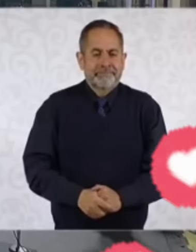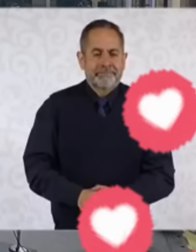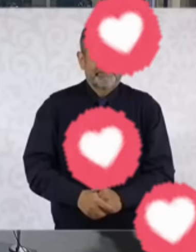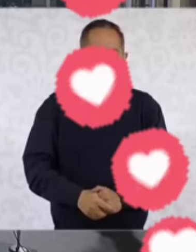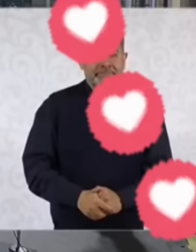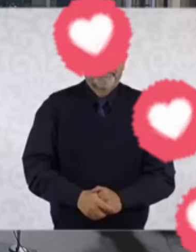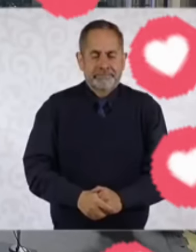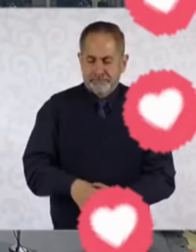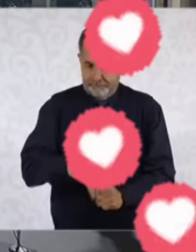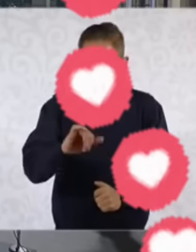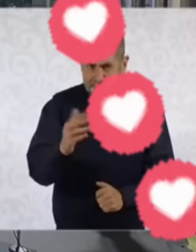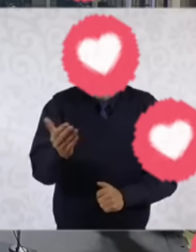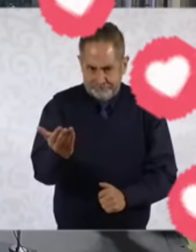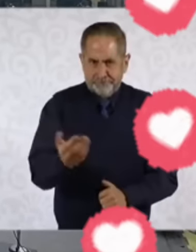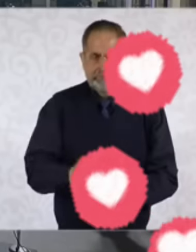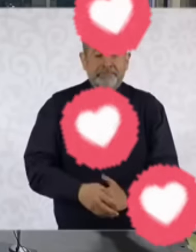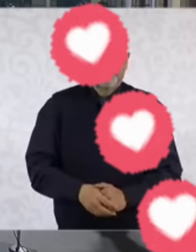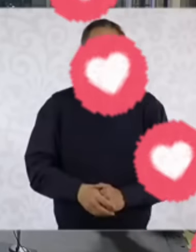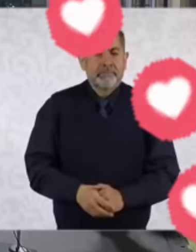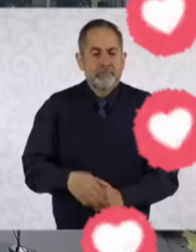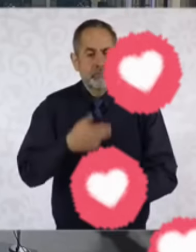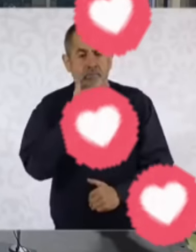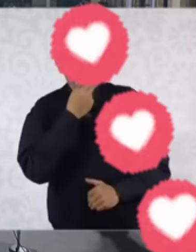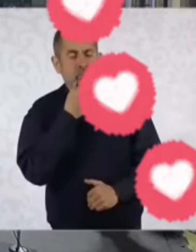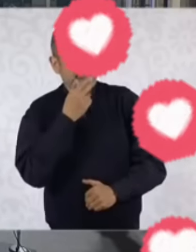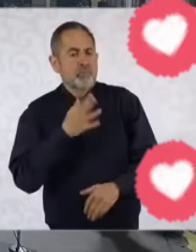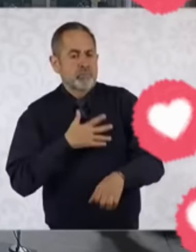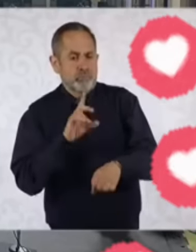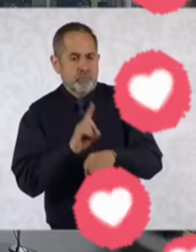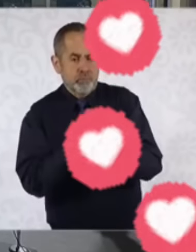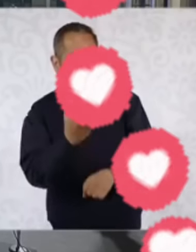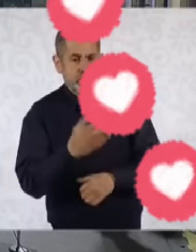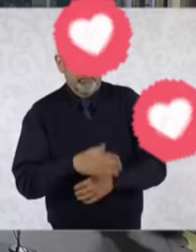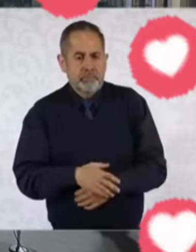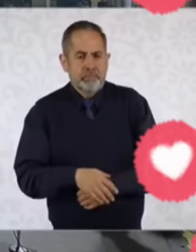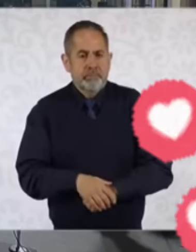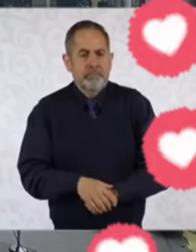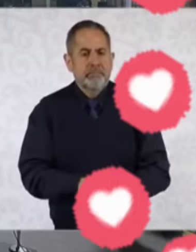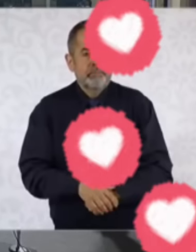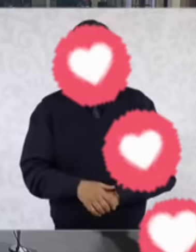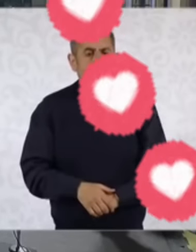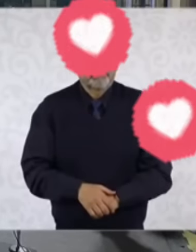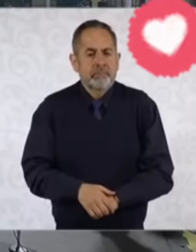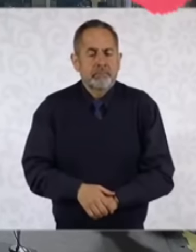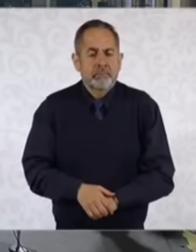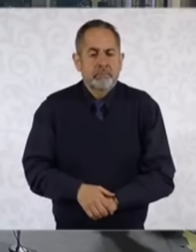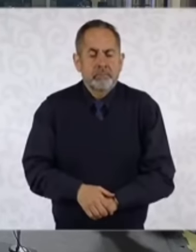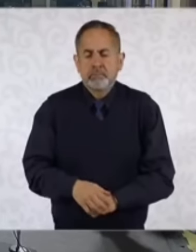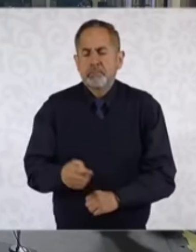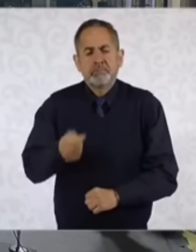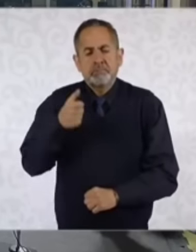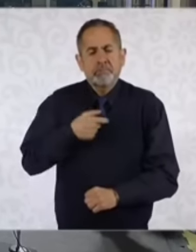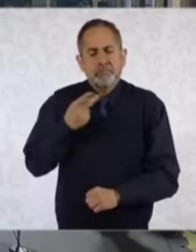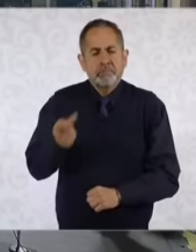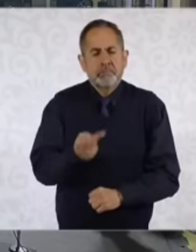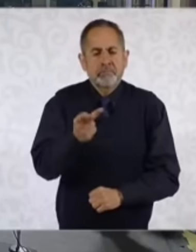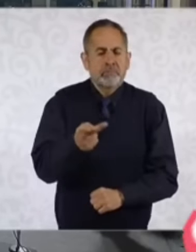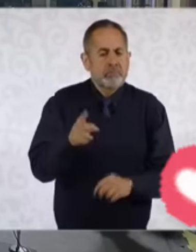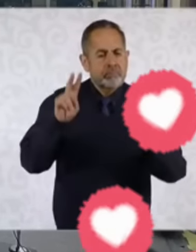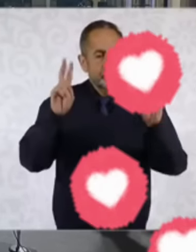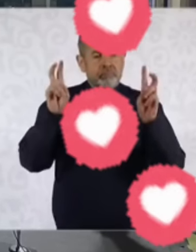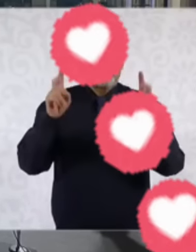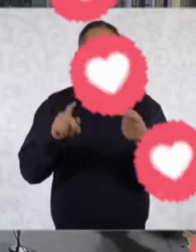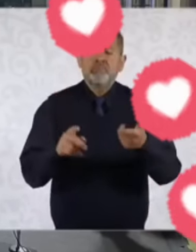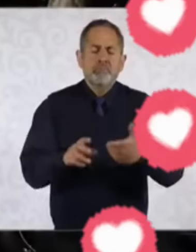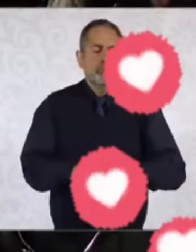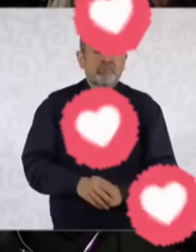Sí, adelante. Muy buenos días, Presidenta. Buenos días. Claudia. La primera pregunta respecto al tema. Hay